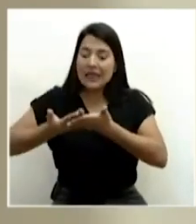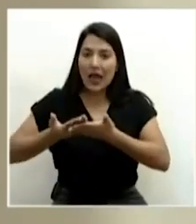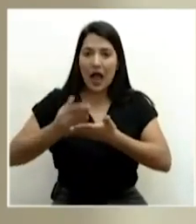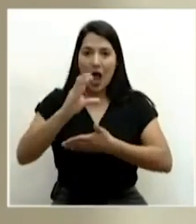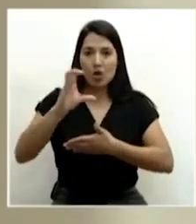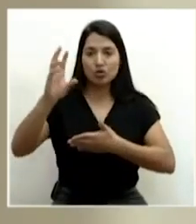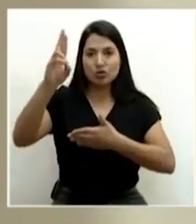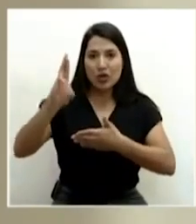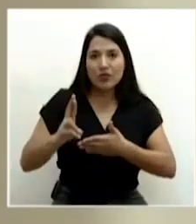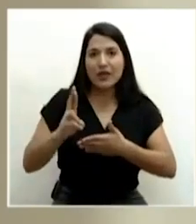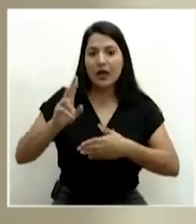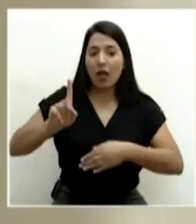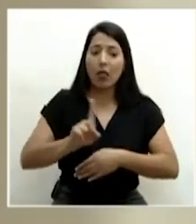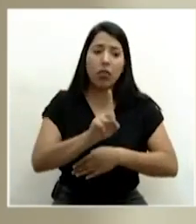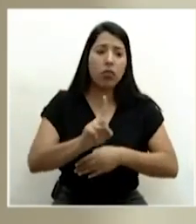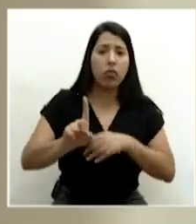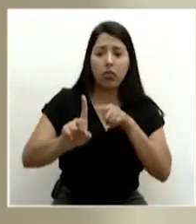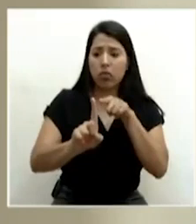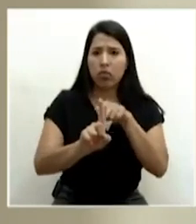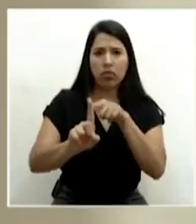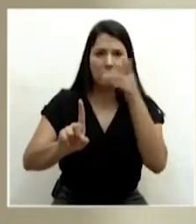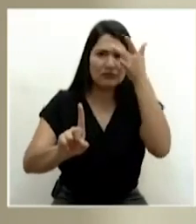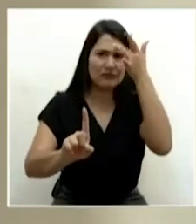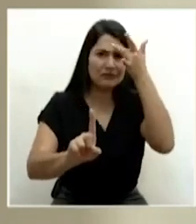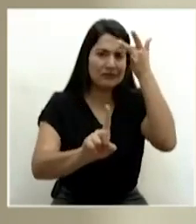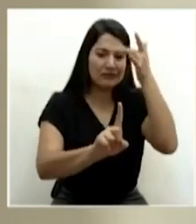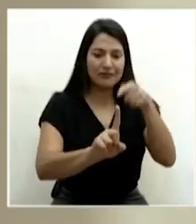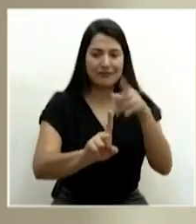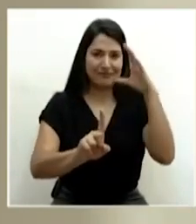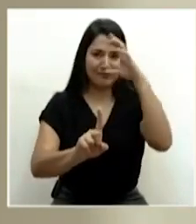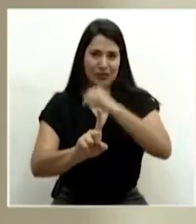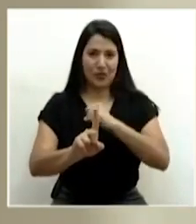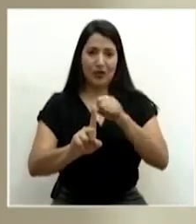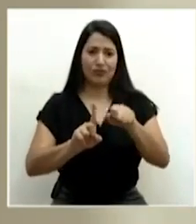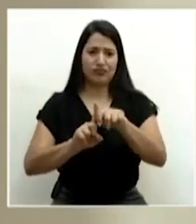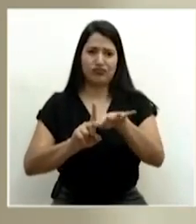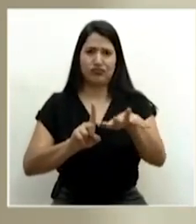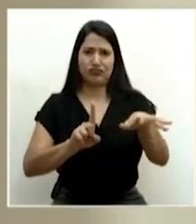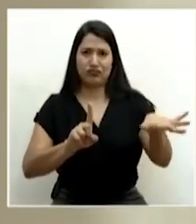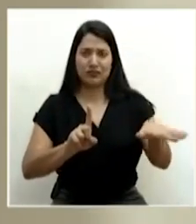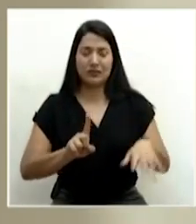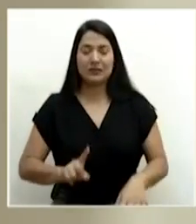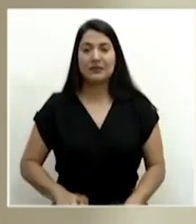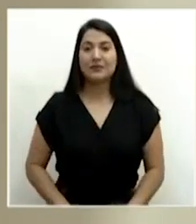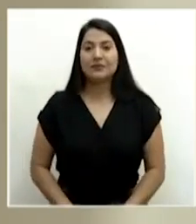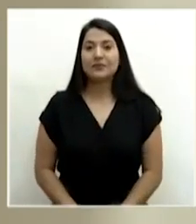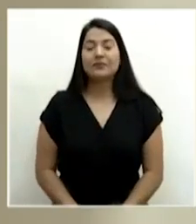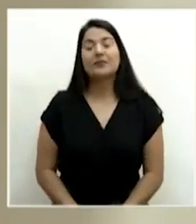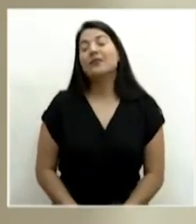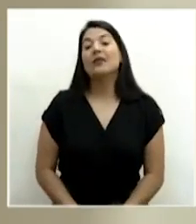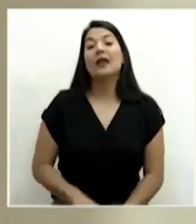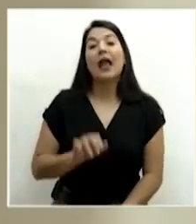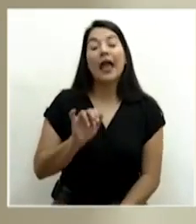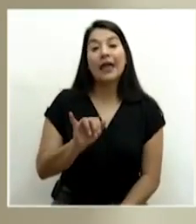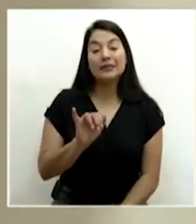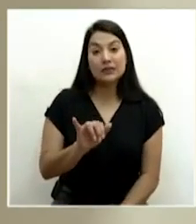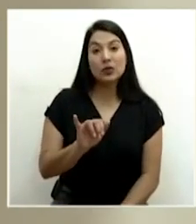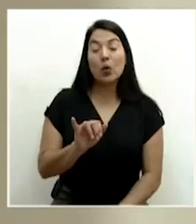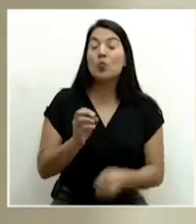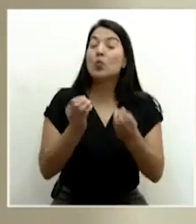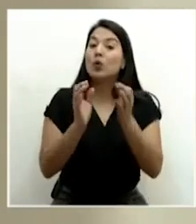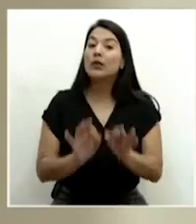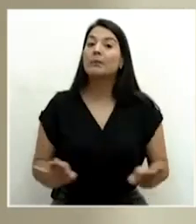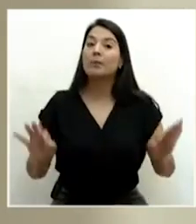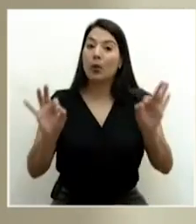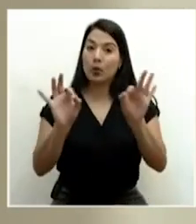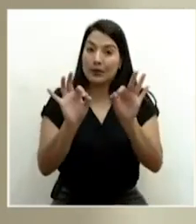cantidad de días y posiblemente infectando a mucho más de nuestros ciudadanos. Y esto es fundamental